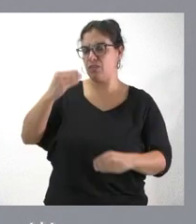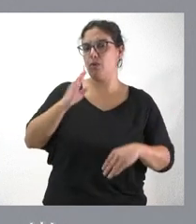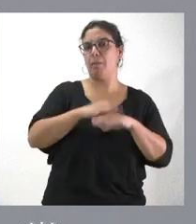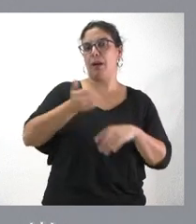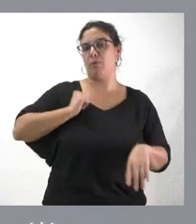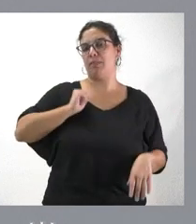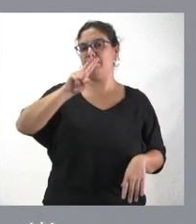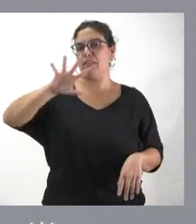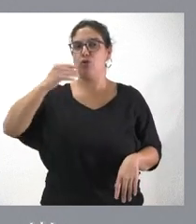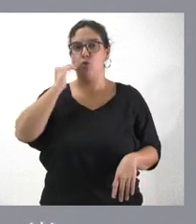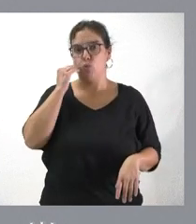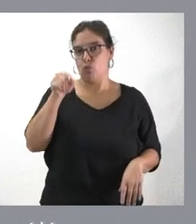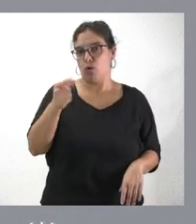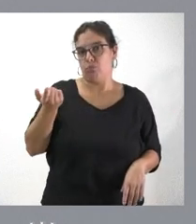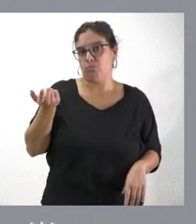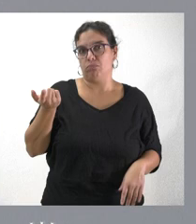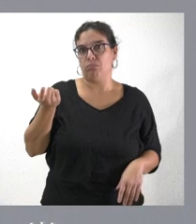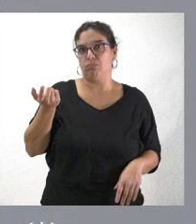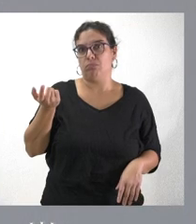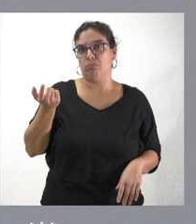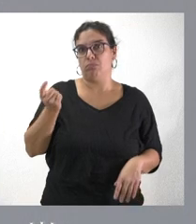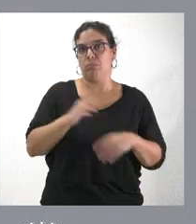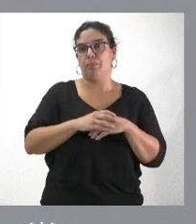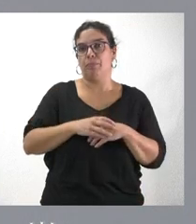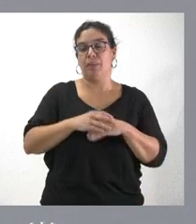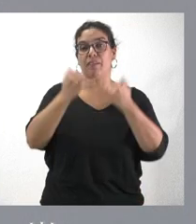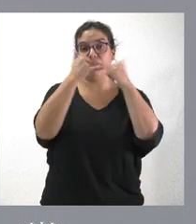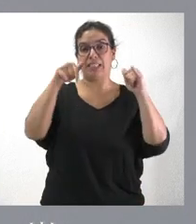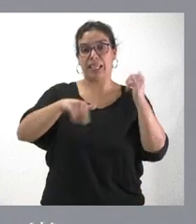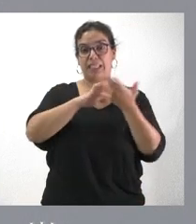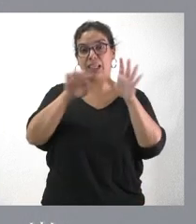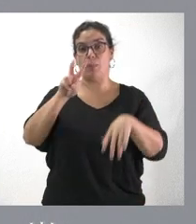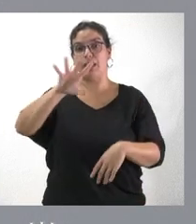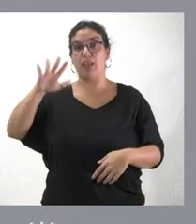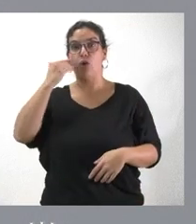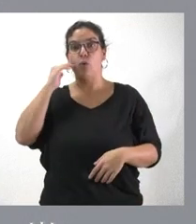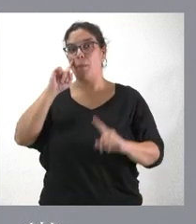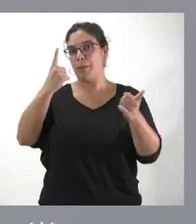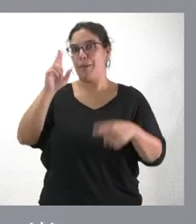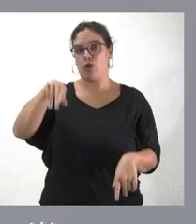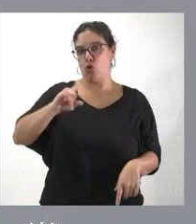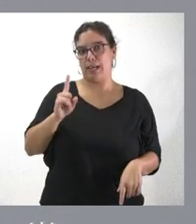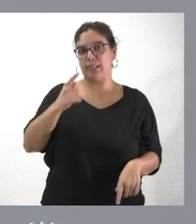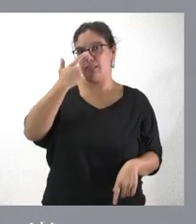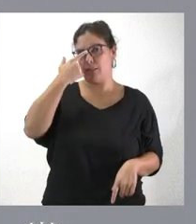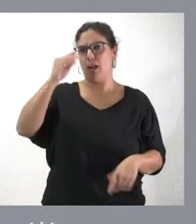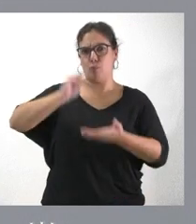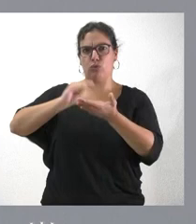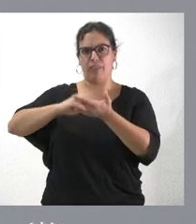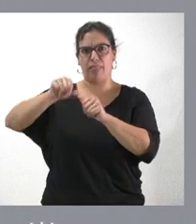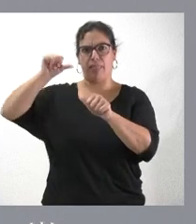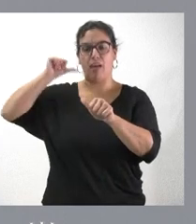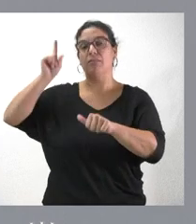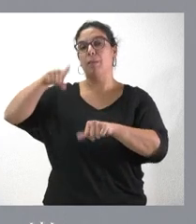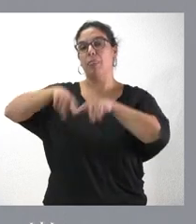de julio. El 25 de julio ha sido más veces fiesta en Castilla y León, no es la primera vez que lo era, y también depende a veces